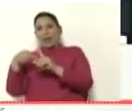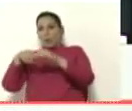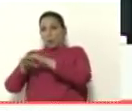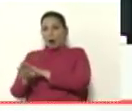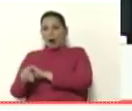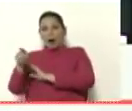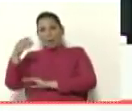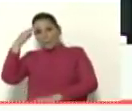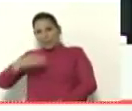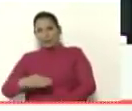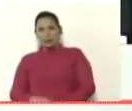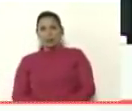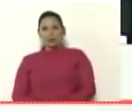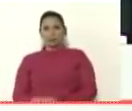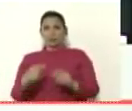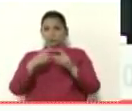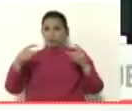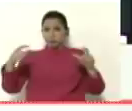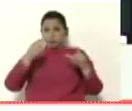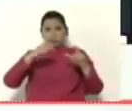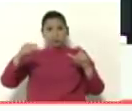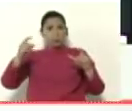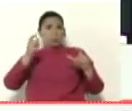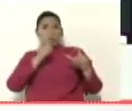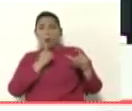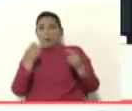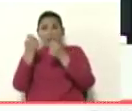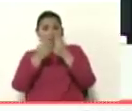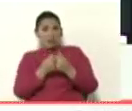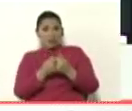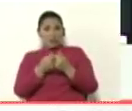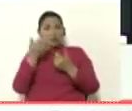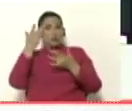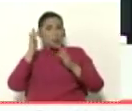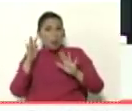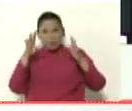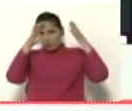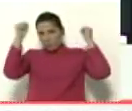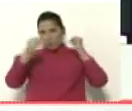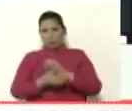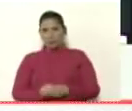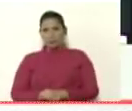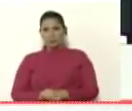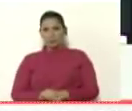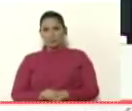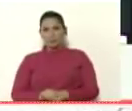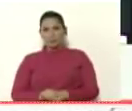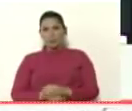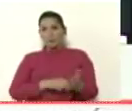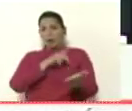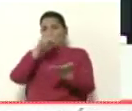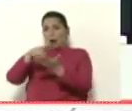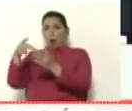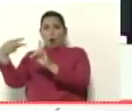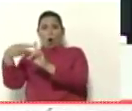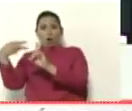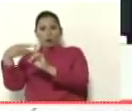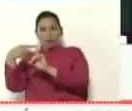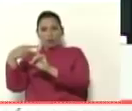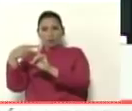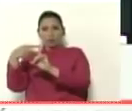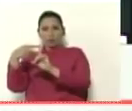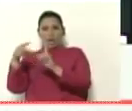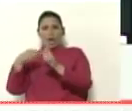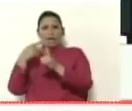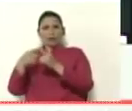cheque sin fondos un supuesto embajador va a un hotel y los